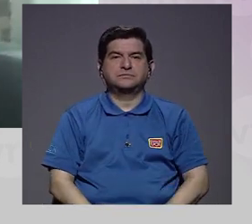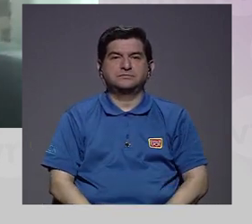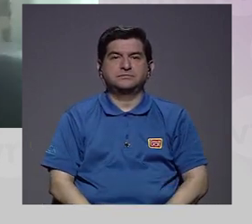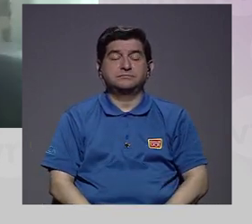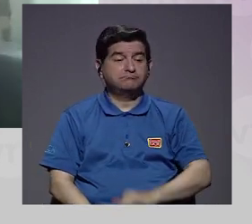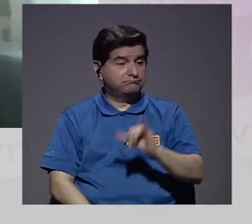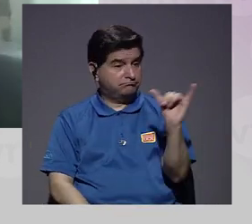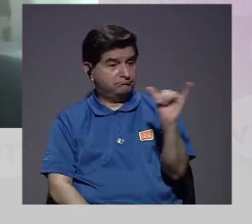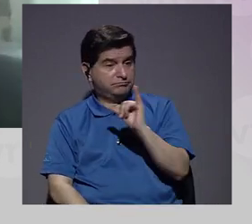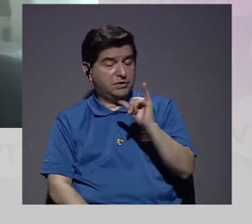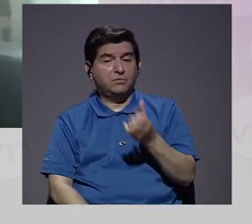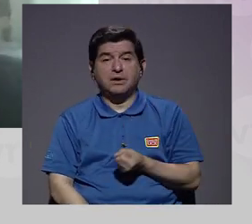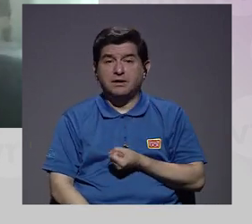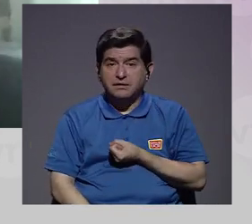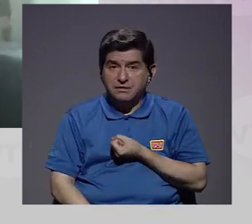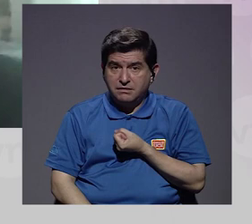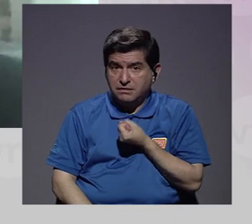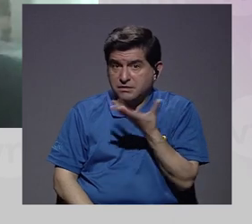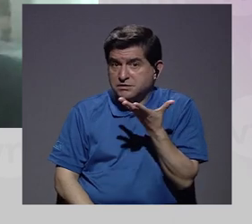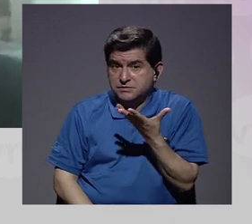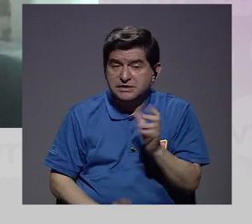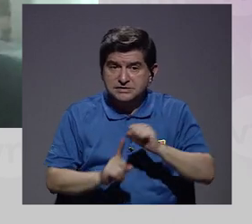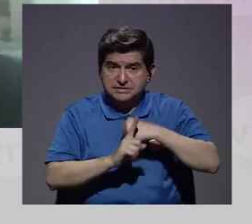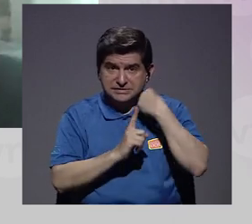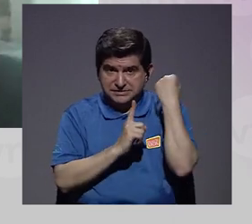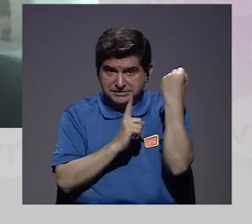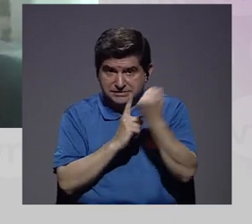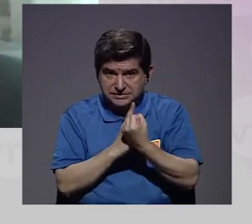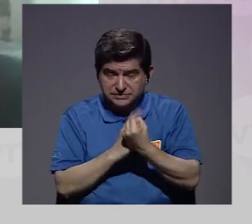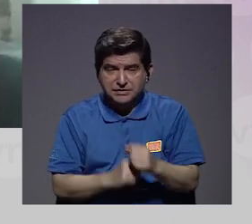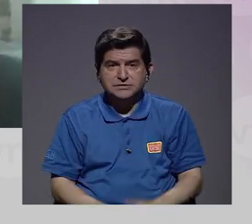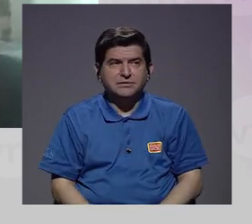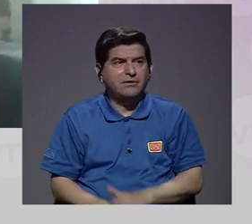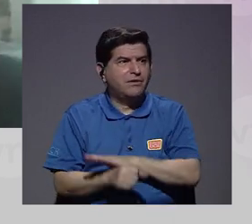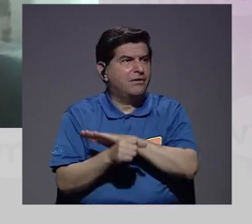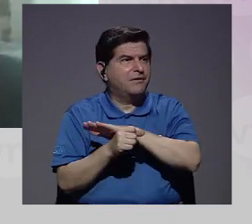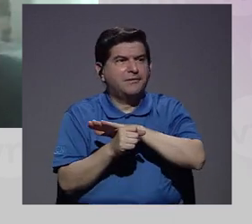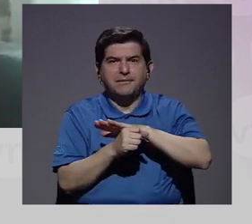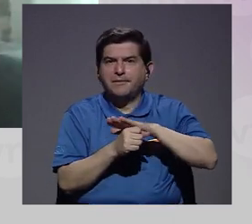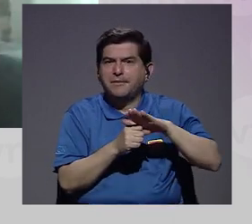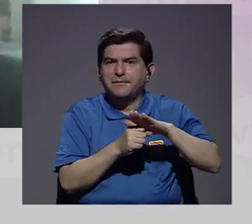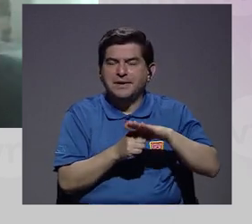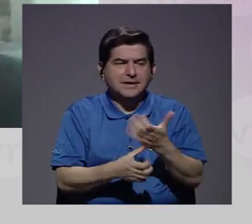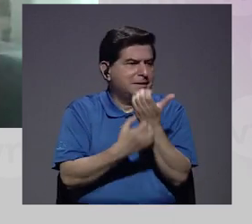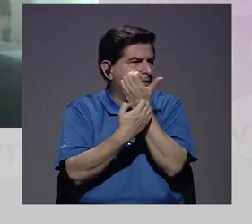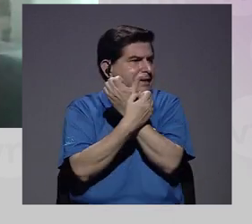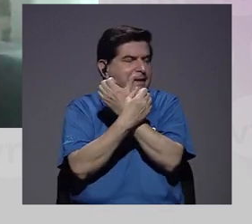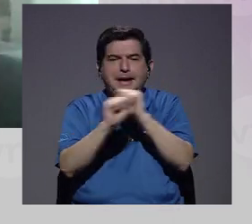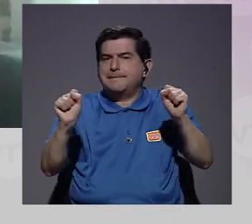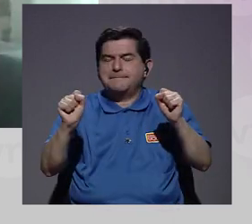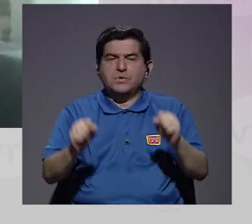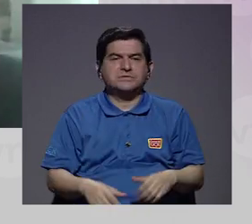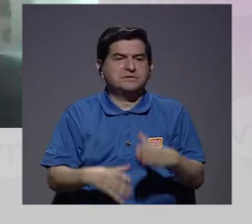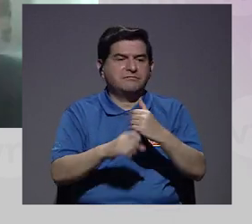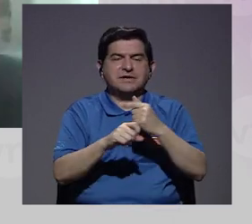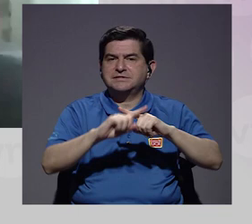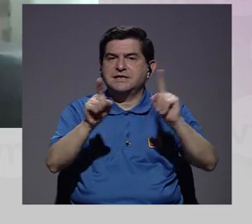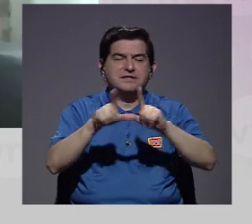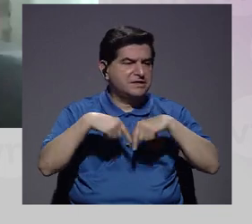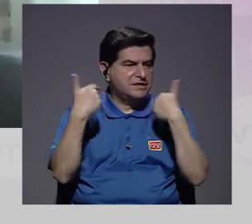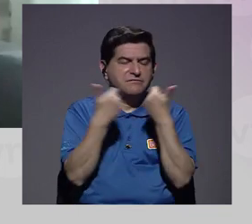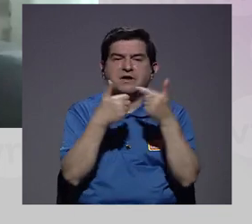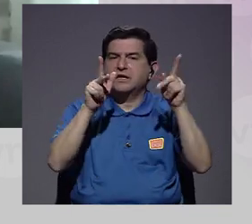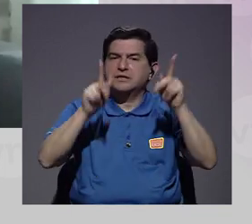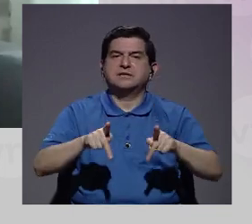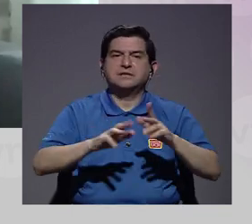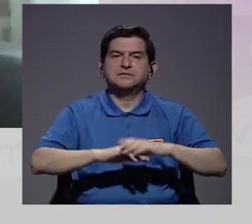¿verdad? Pero también expresa una situación que es absolutamente imposible de seguir para muchos